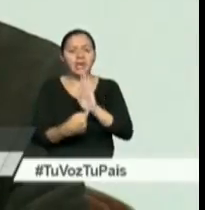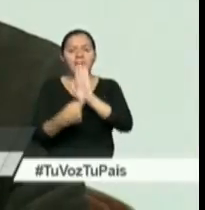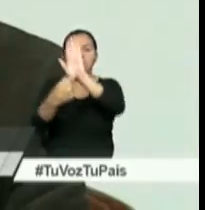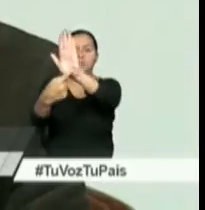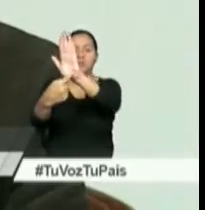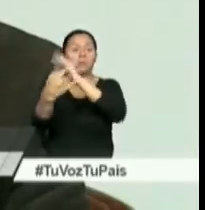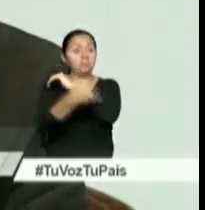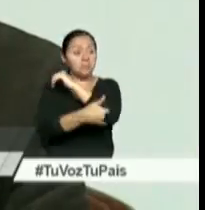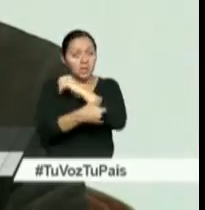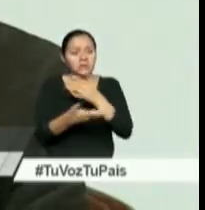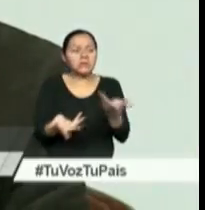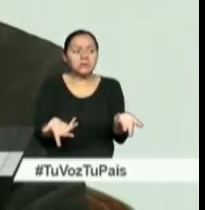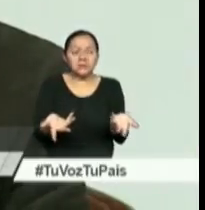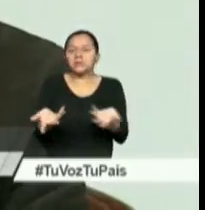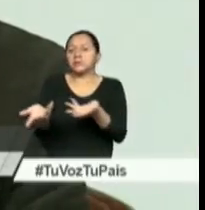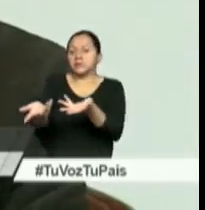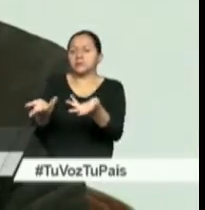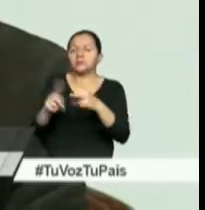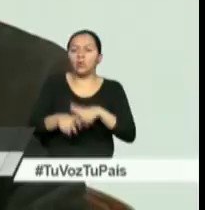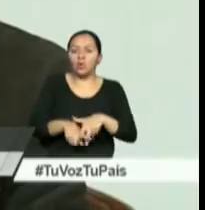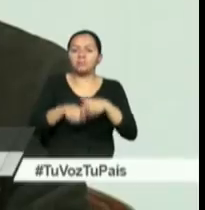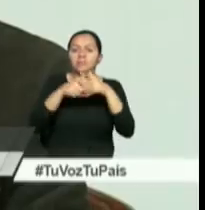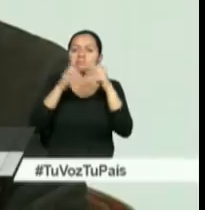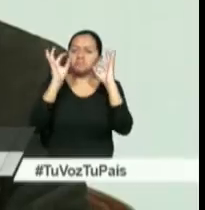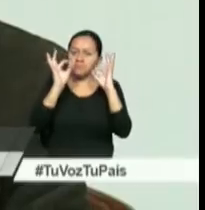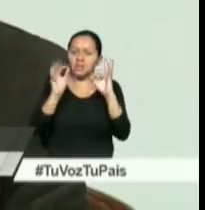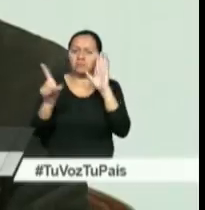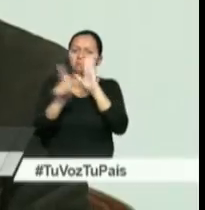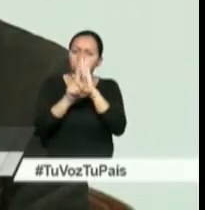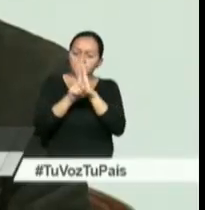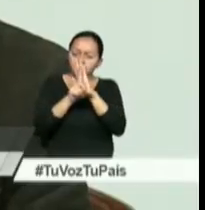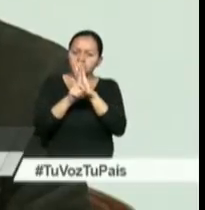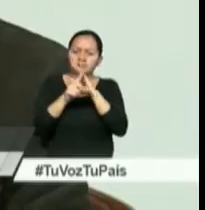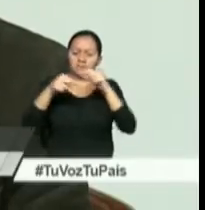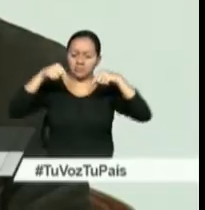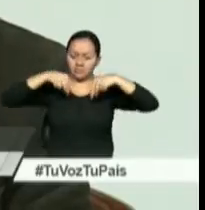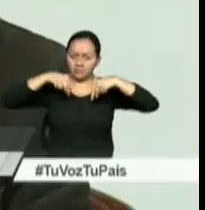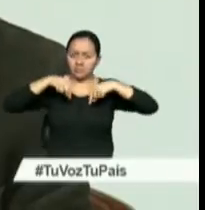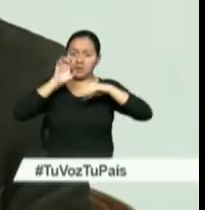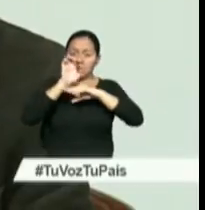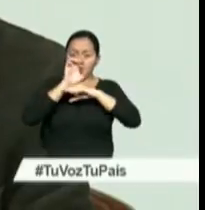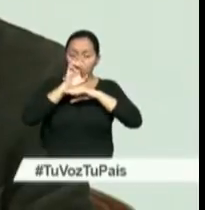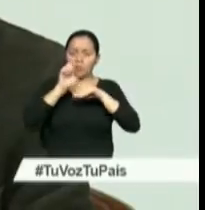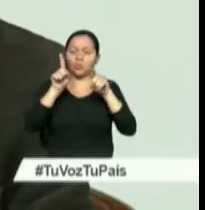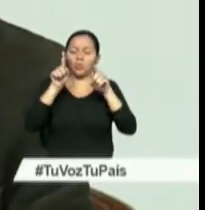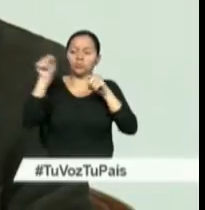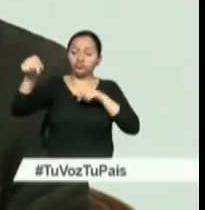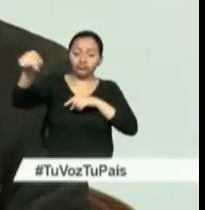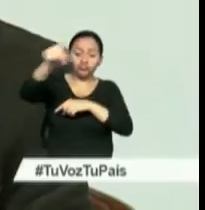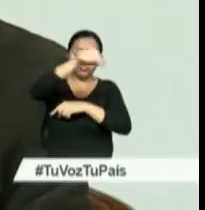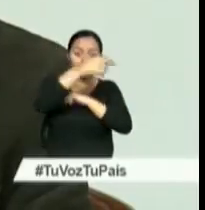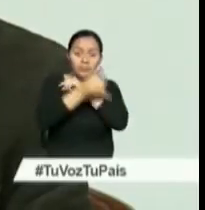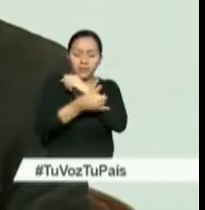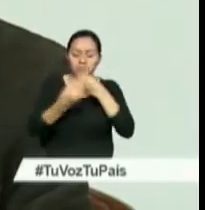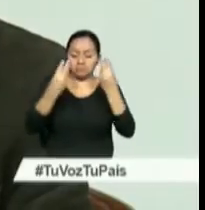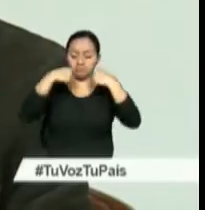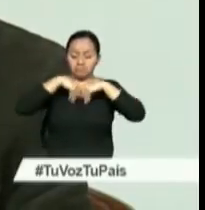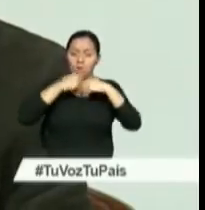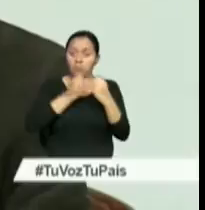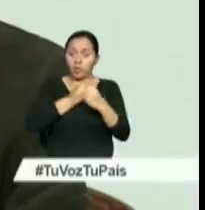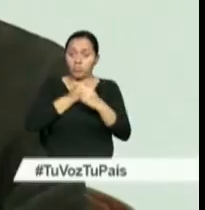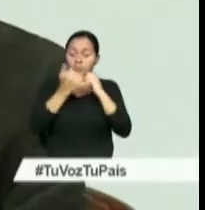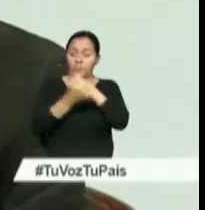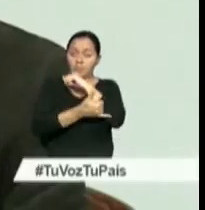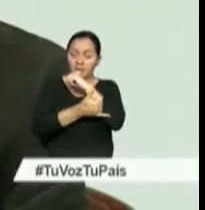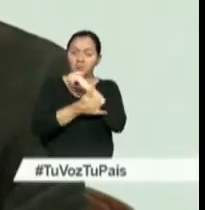de que se puede empezar a legislar nacionalmente para garantizar que los políticos,